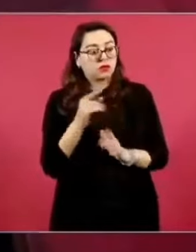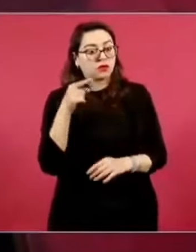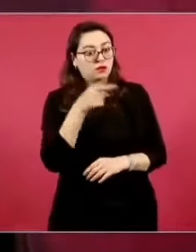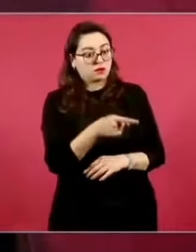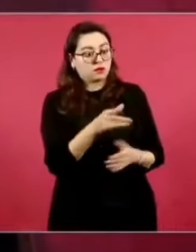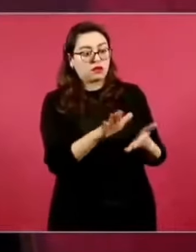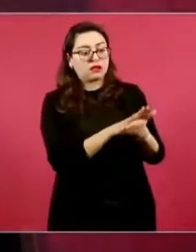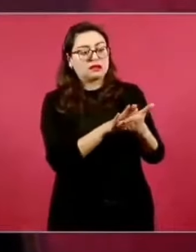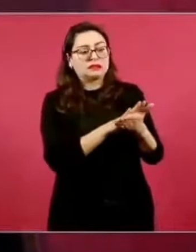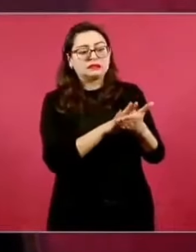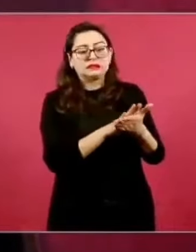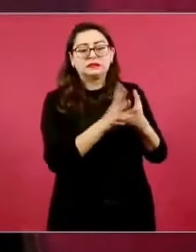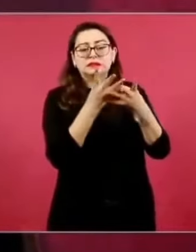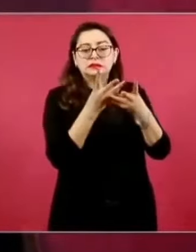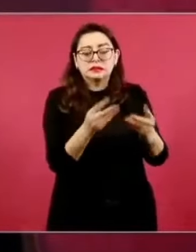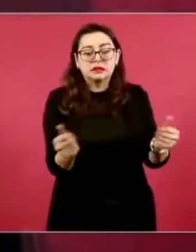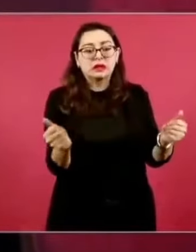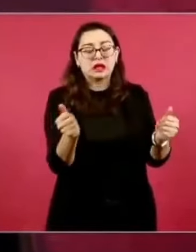hacerlo.